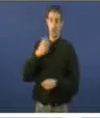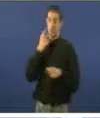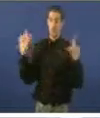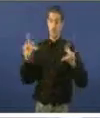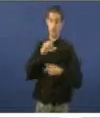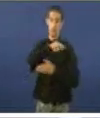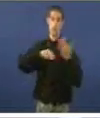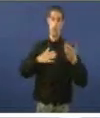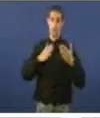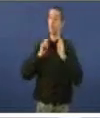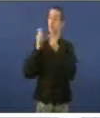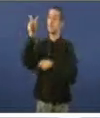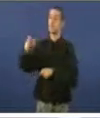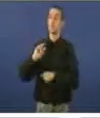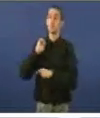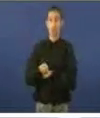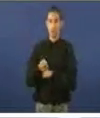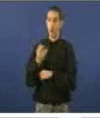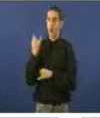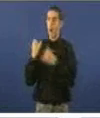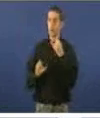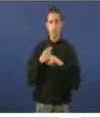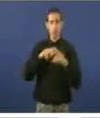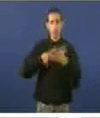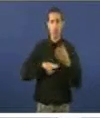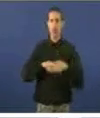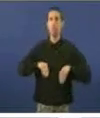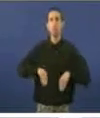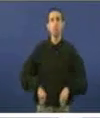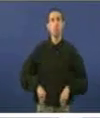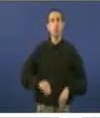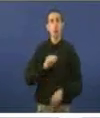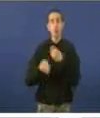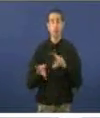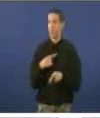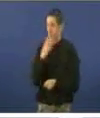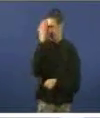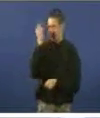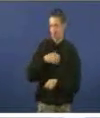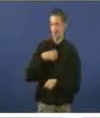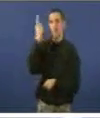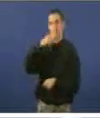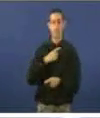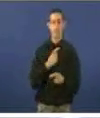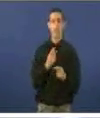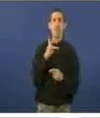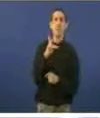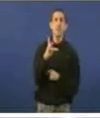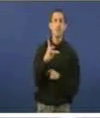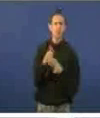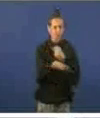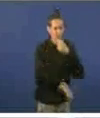RTTVG Galiza non teña feito nada. Non se esqueza de que estamos falando da vulneración de dereitos